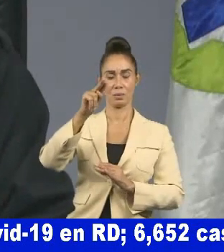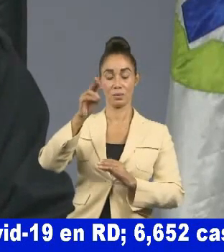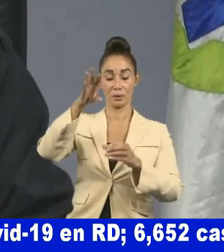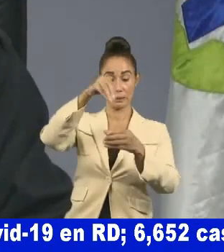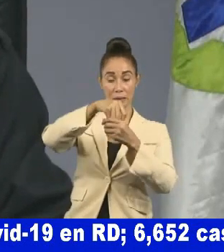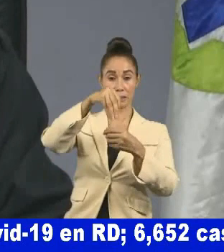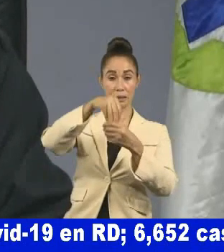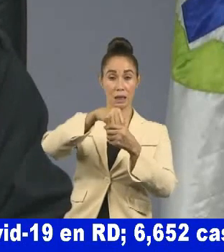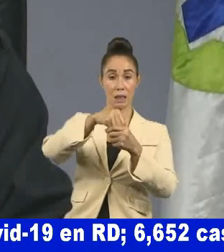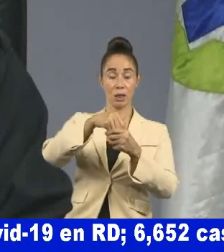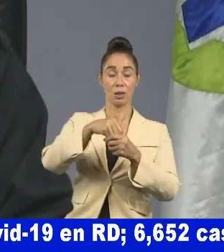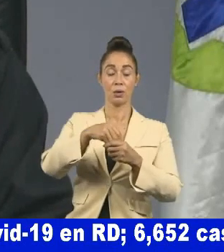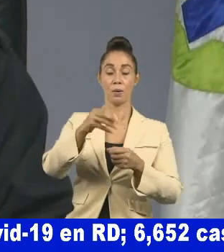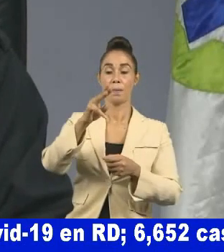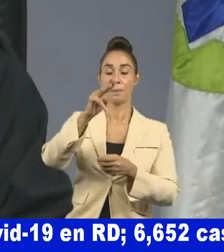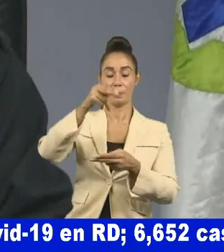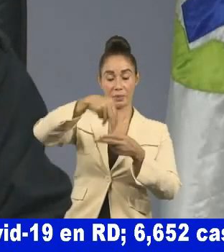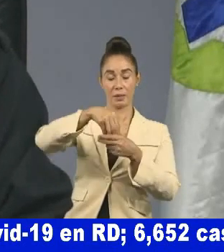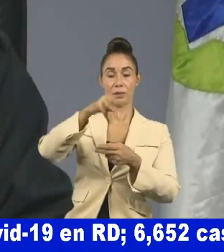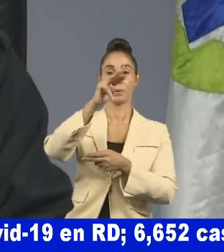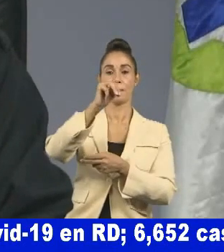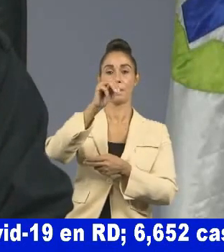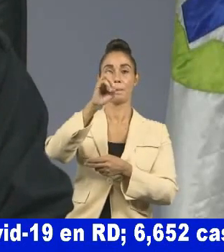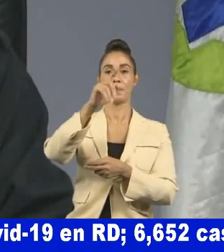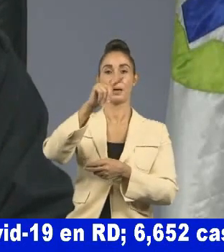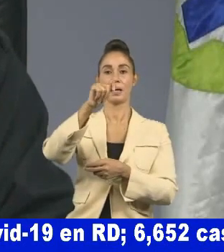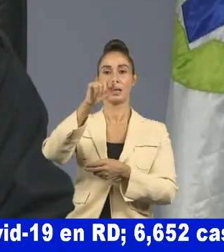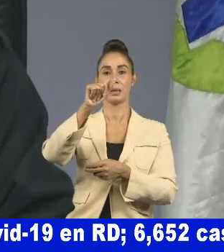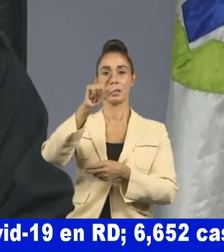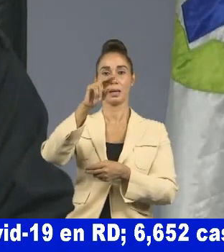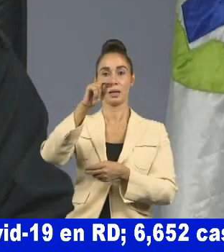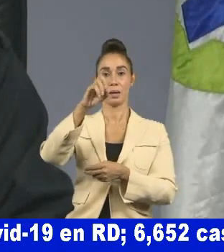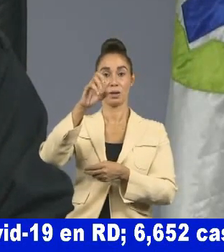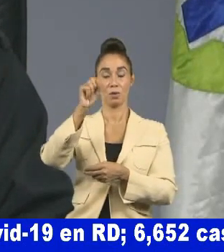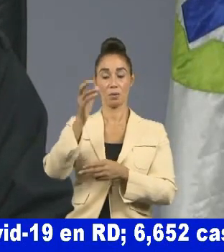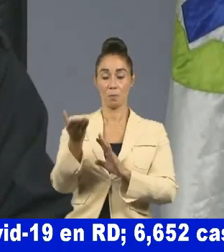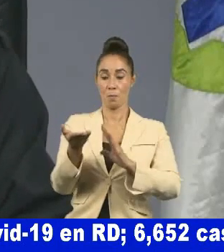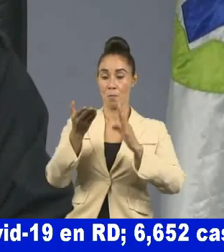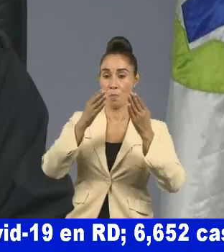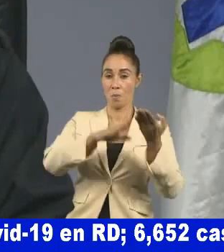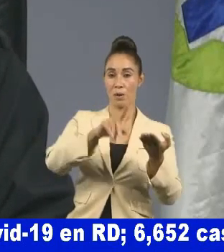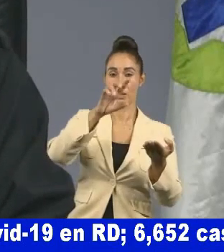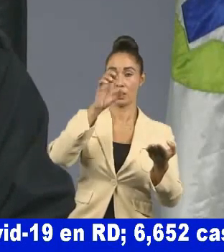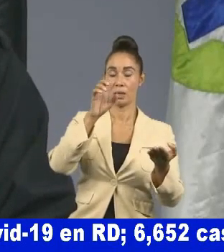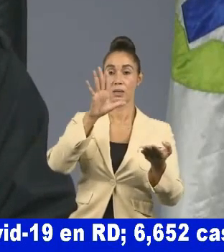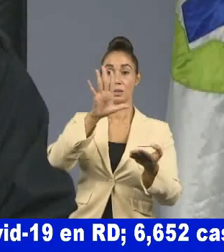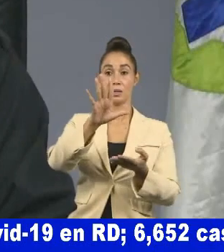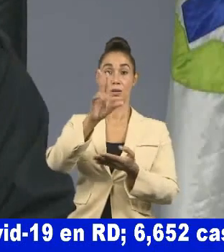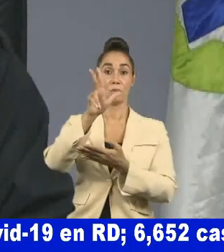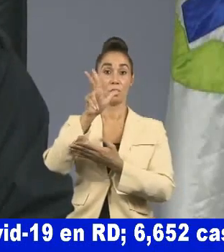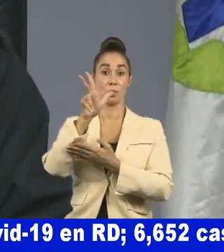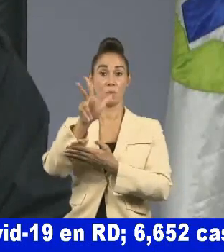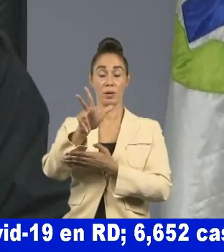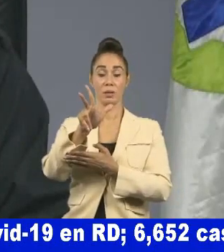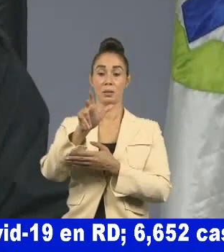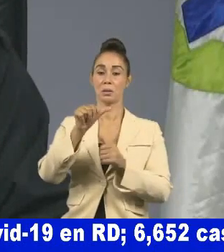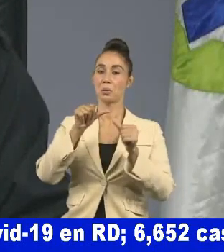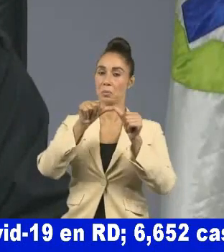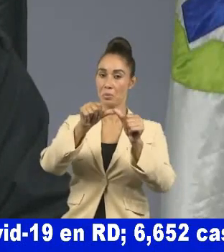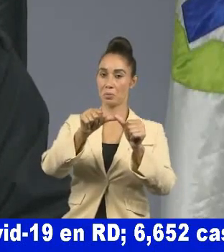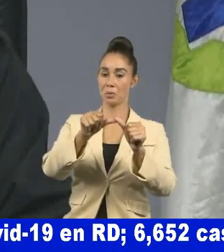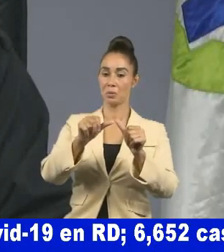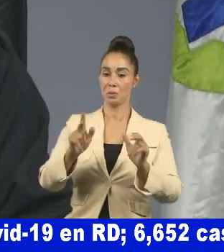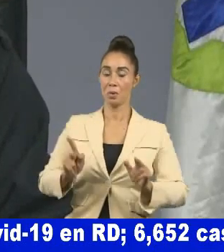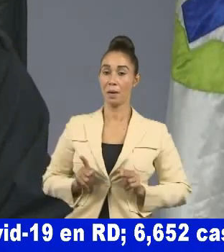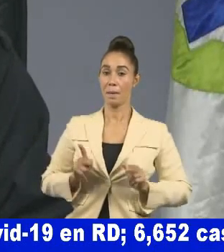afectado a un total de 164 personas, de las cuales 53 siguen vivos,